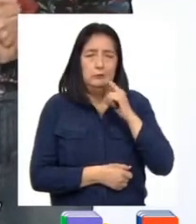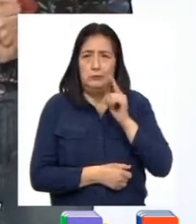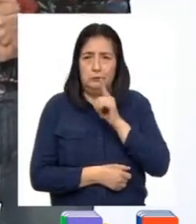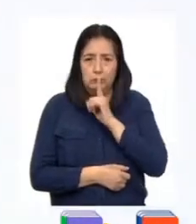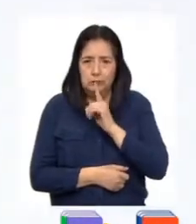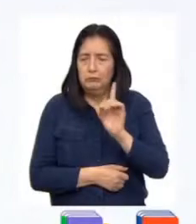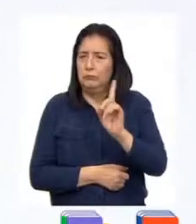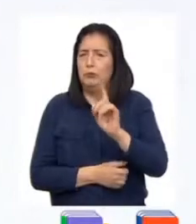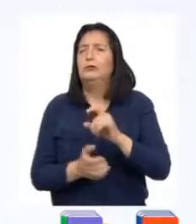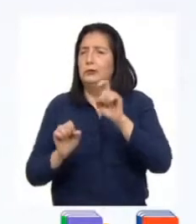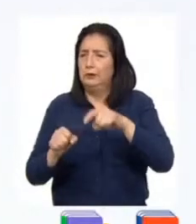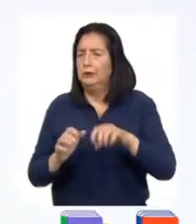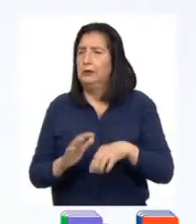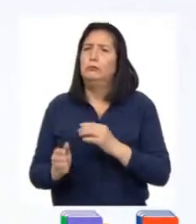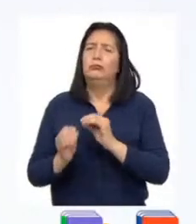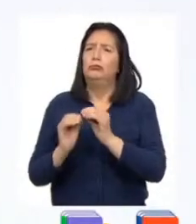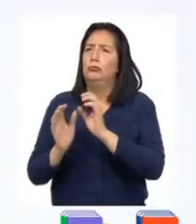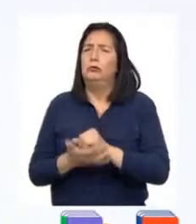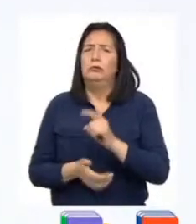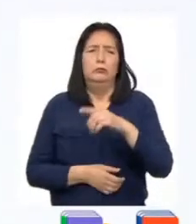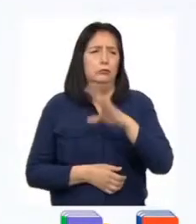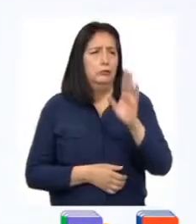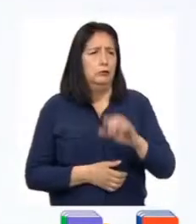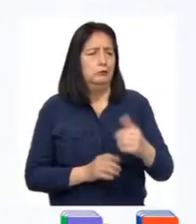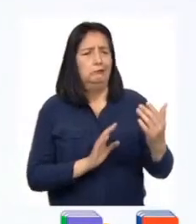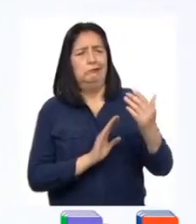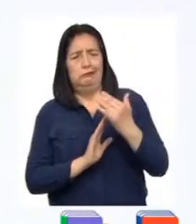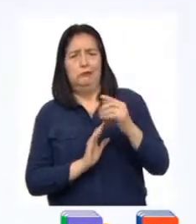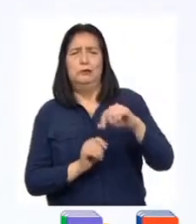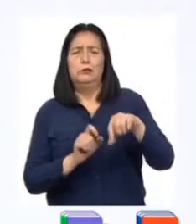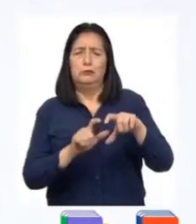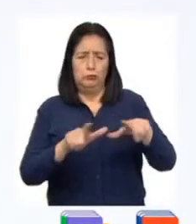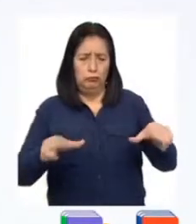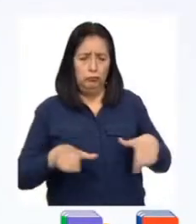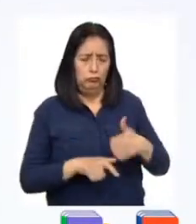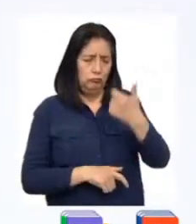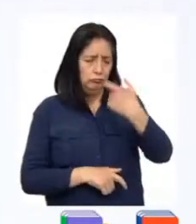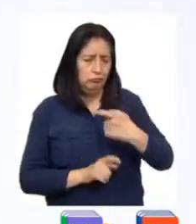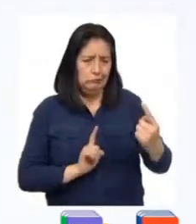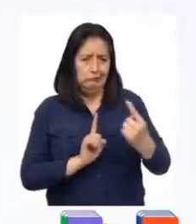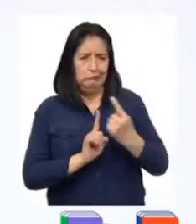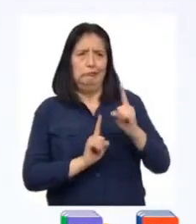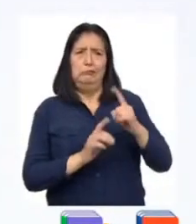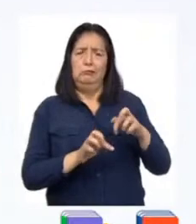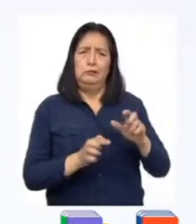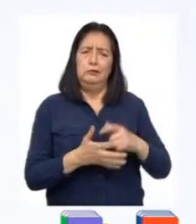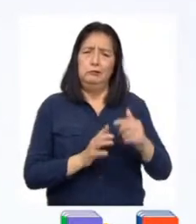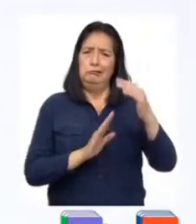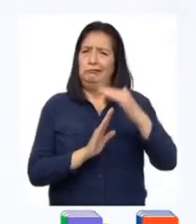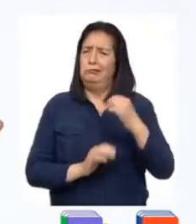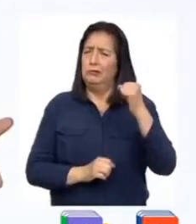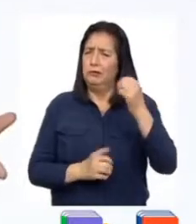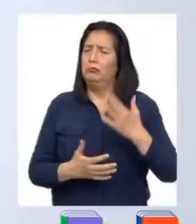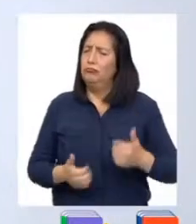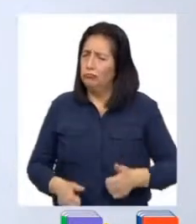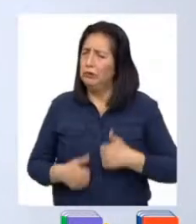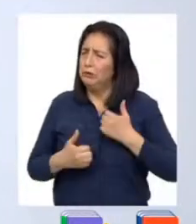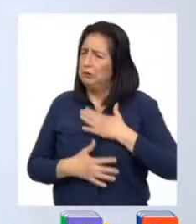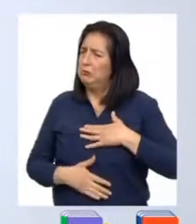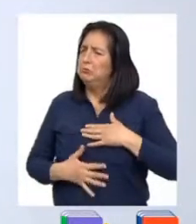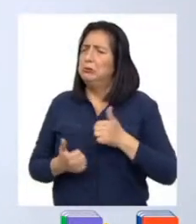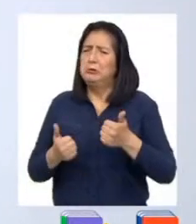actuar. Nunca dejemos que los demás afecten nuestro espacio personal ni que vulneren nuestros derechos a vivir una vida plena y segura.